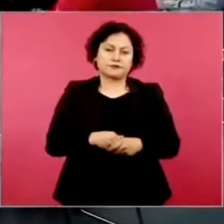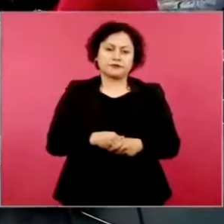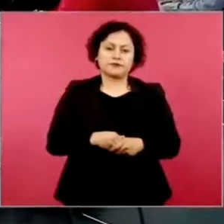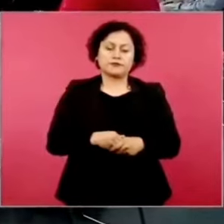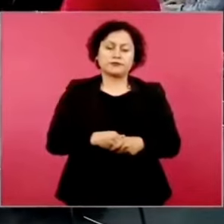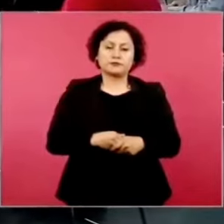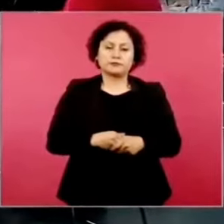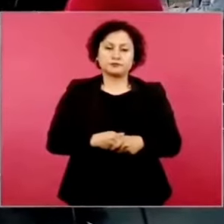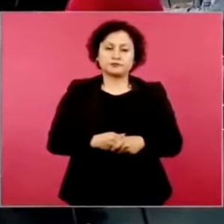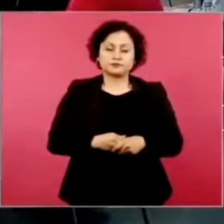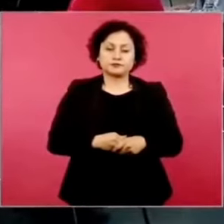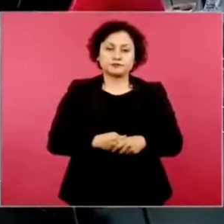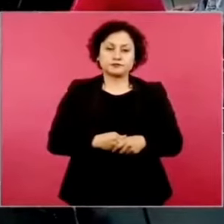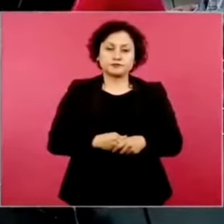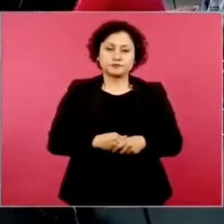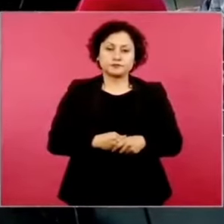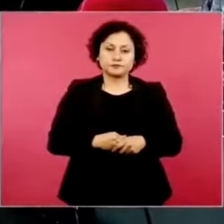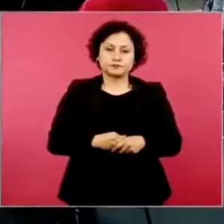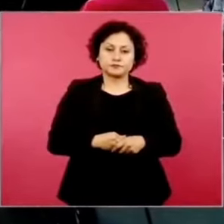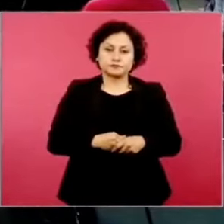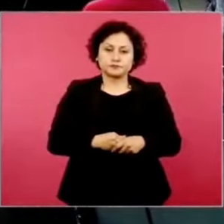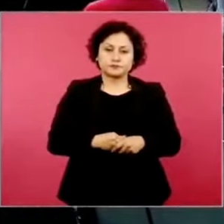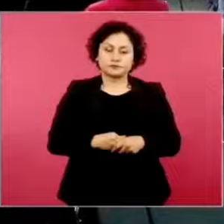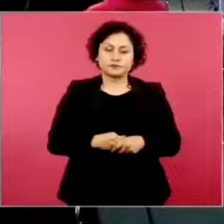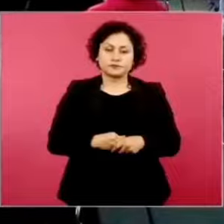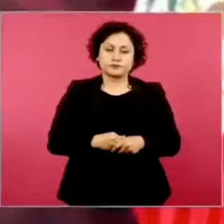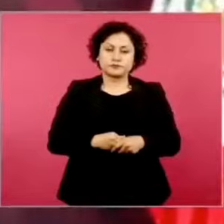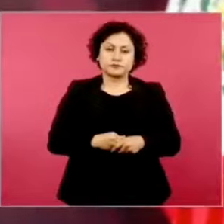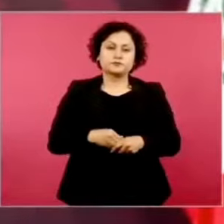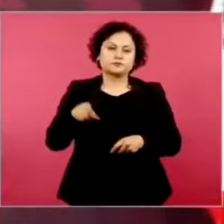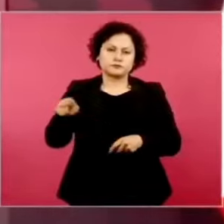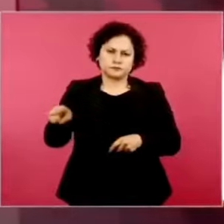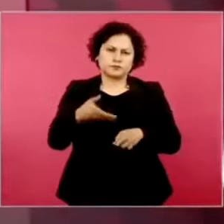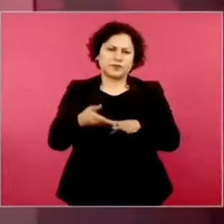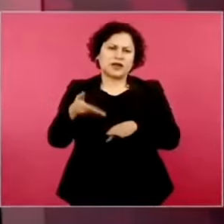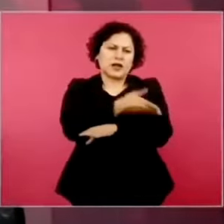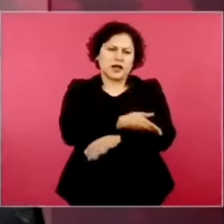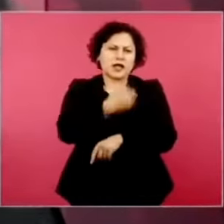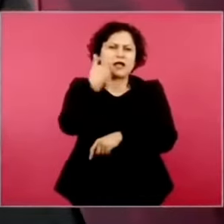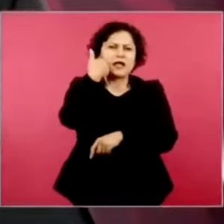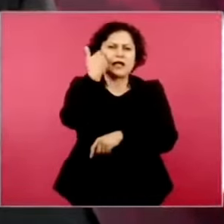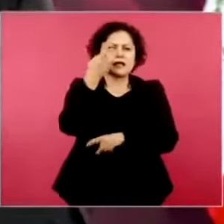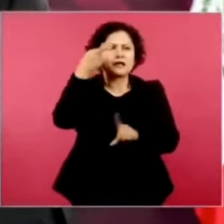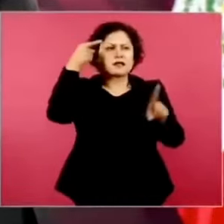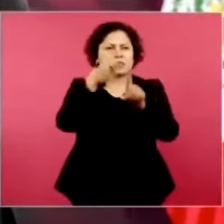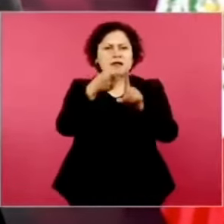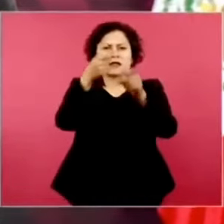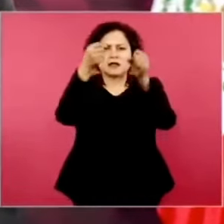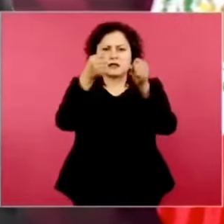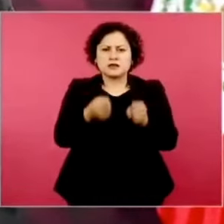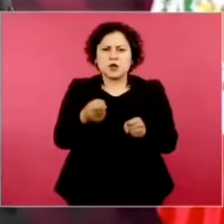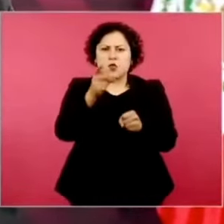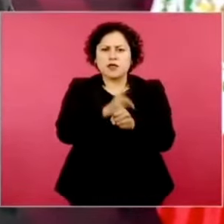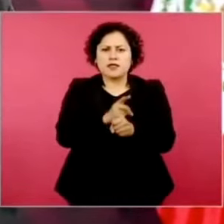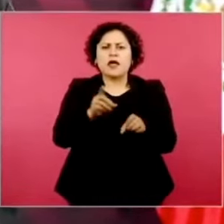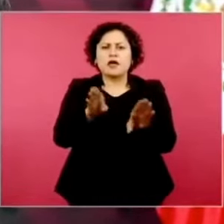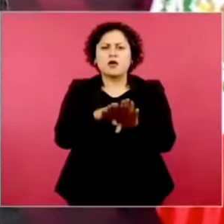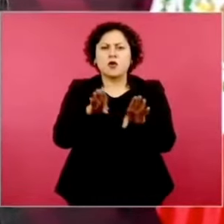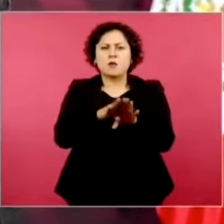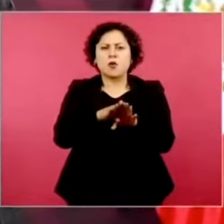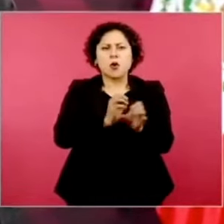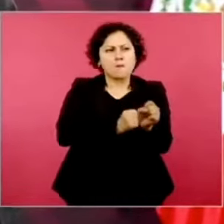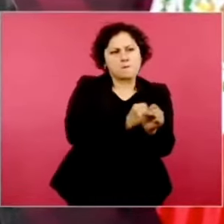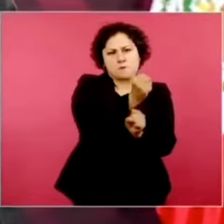resolver el problema de la inseguridad con el uso de la violencia, con